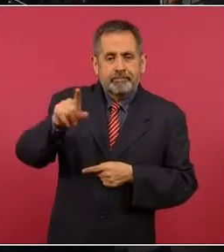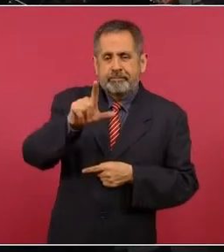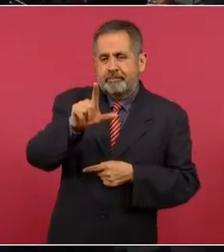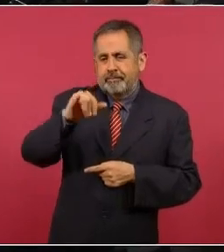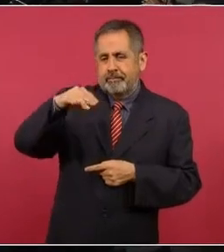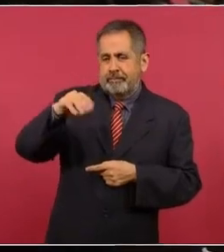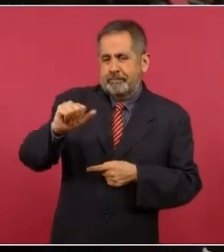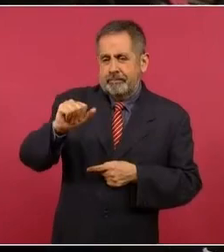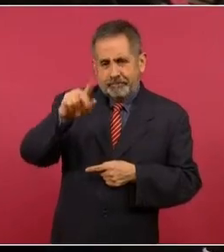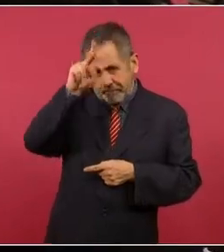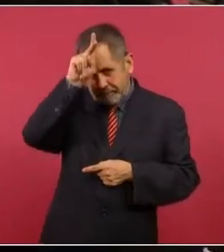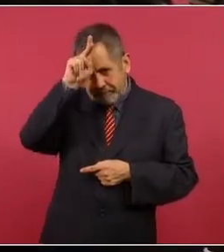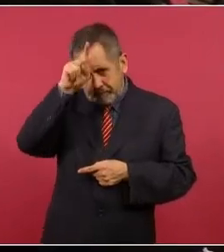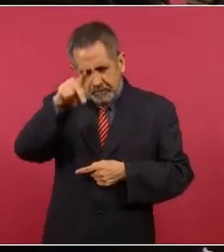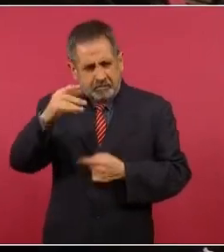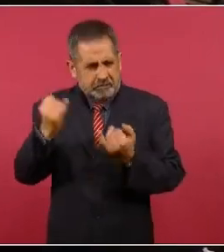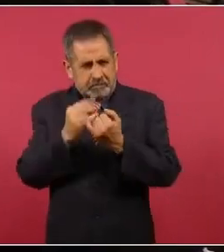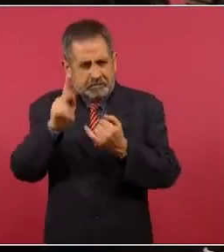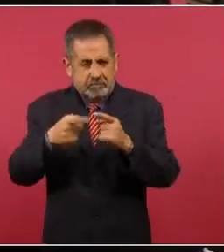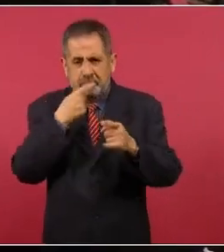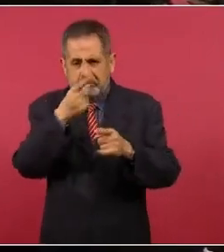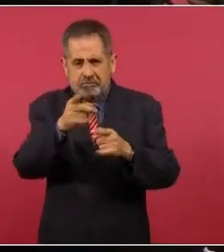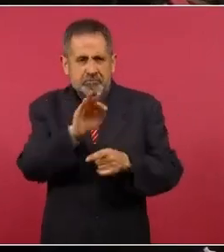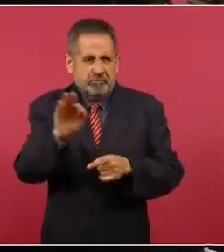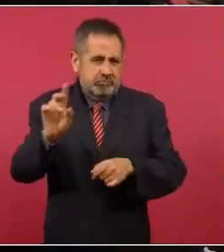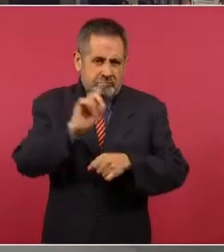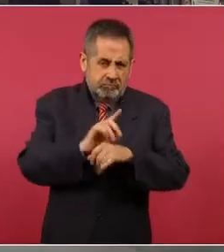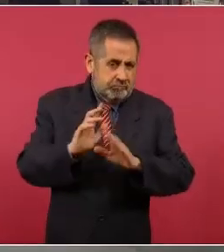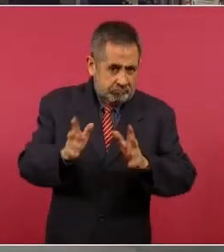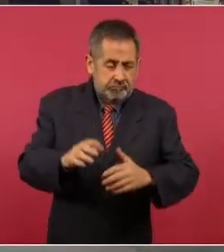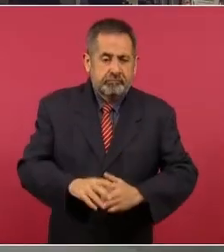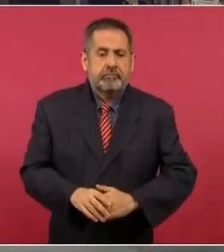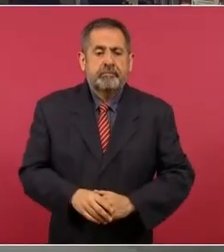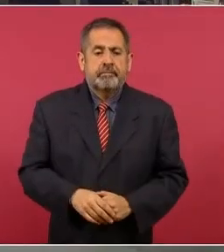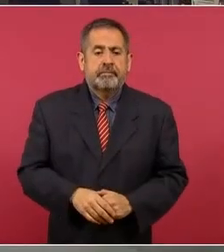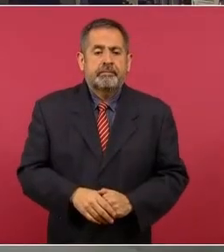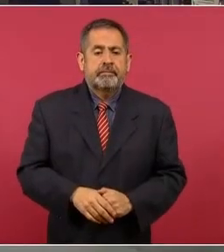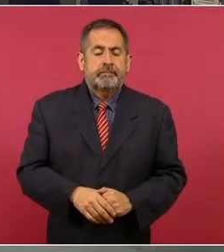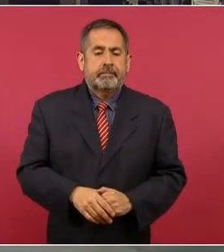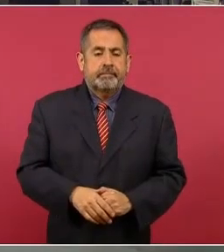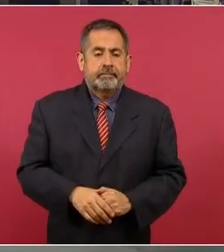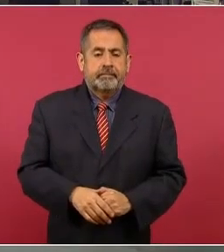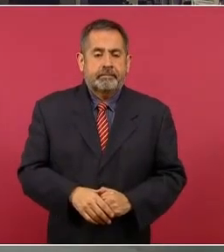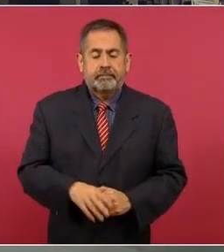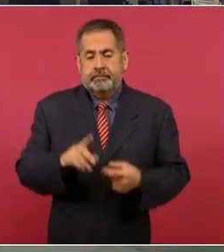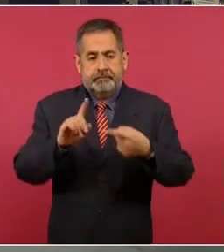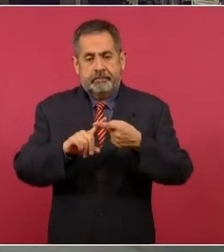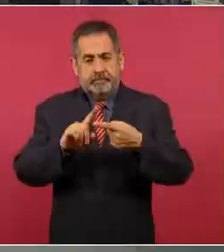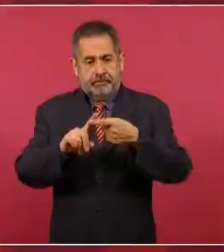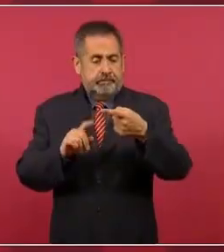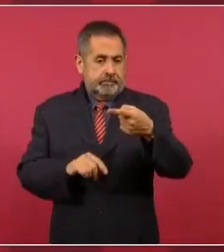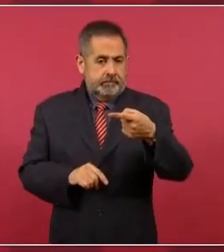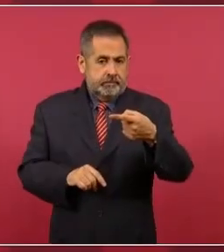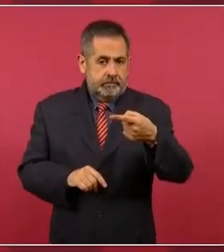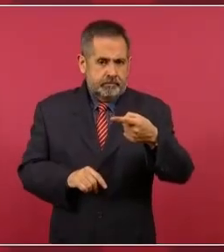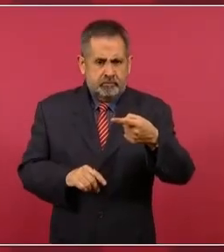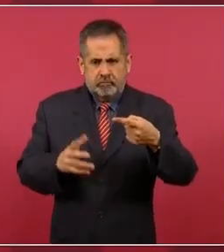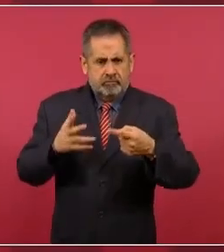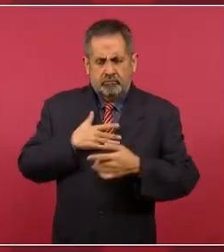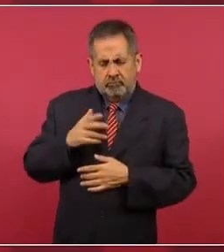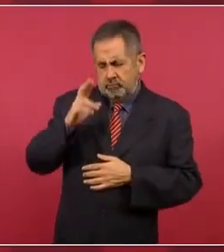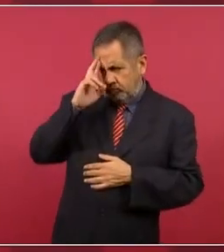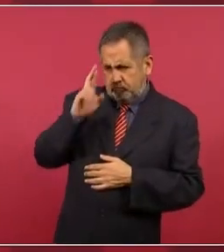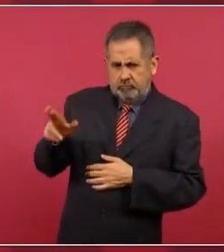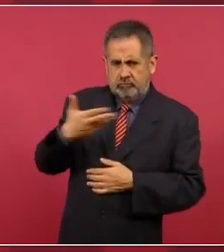adelantado. Preguntarle, consultarle si ya hay fecha en este tema. Bueno, sobre lo primero, nosotros respetamos